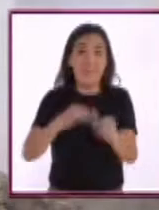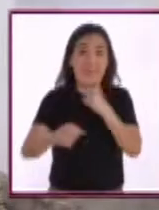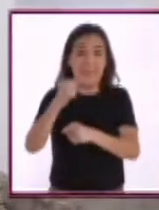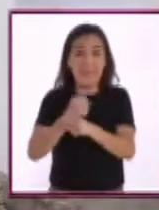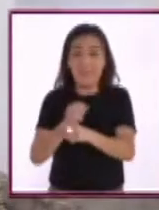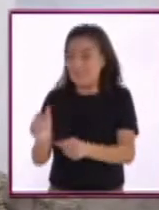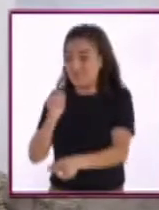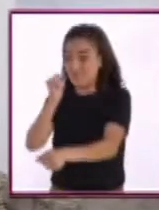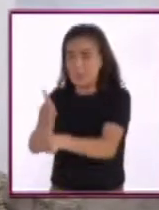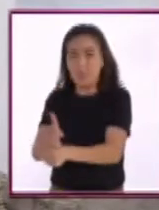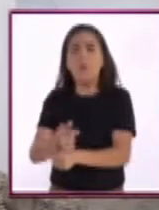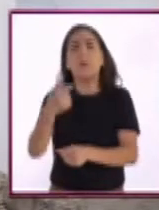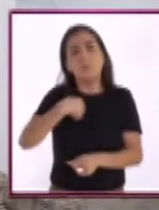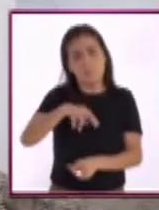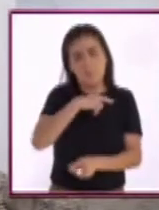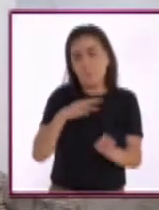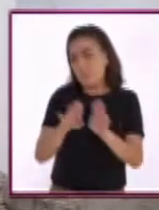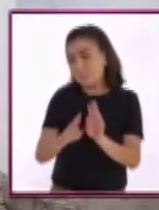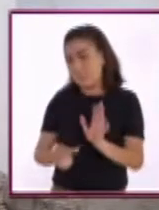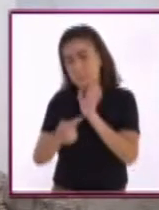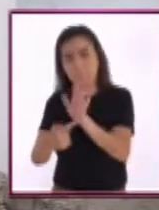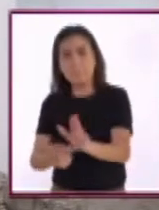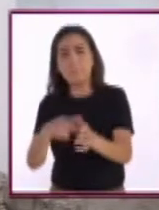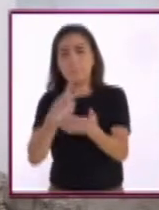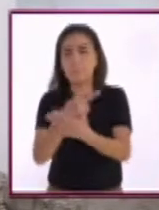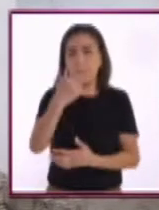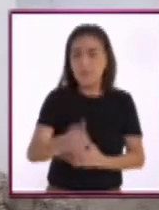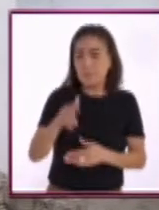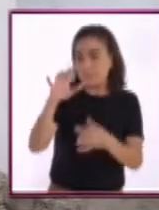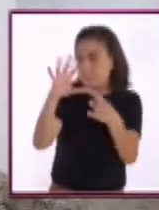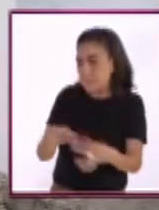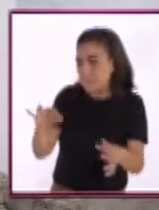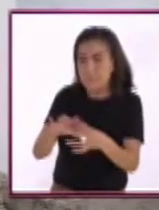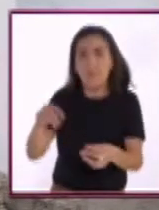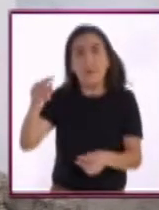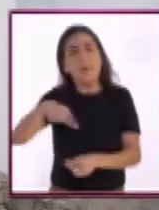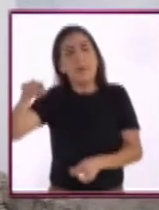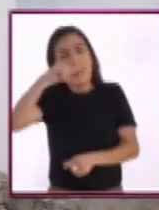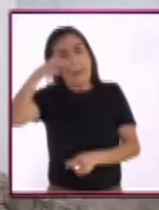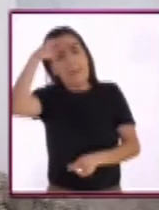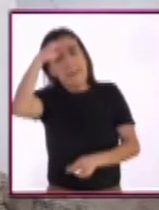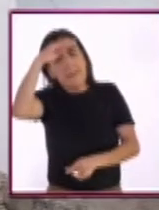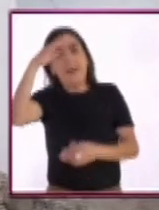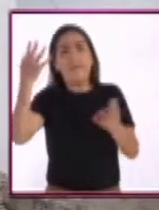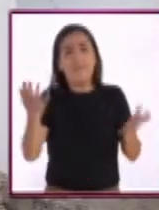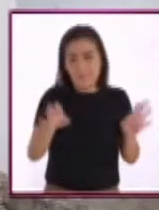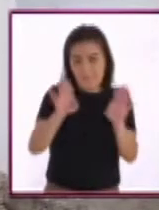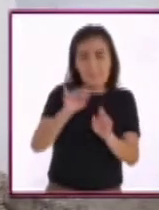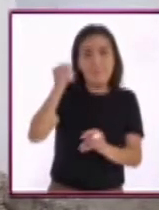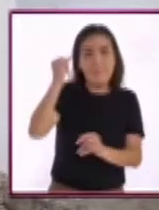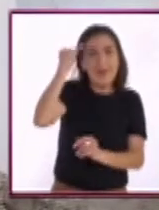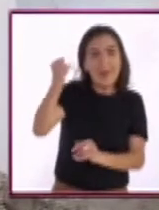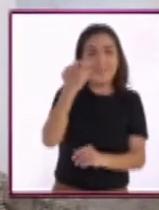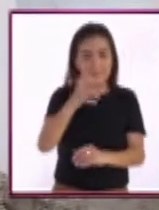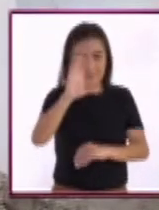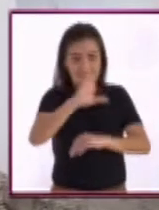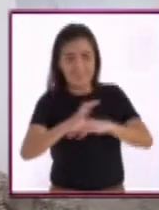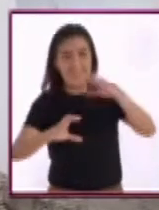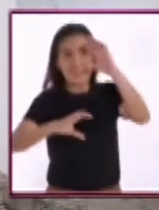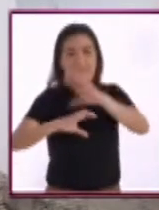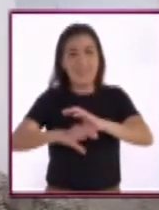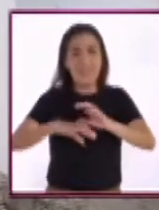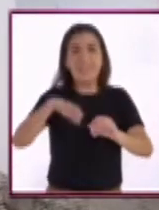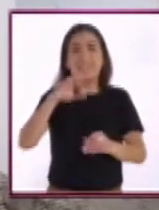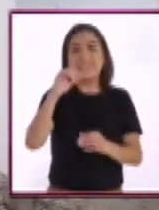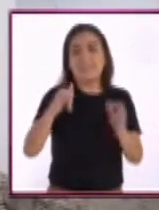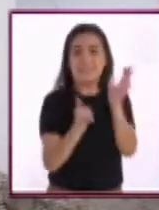años en esta zona. Nosotros les presentamos nuestro proyecto y ellos cambiaron la idea de construir